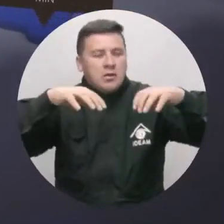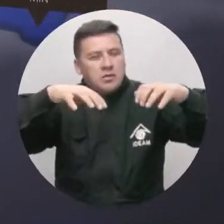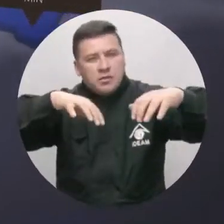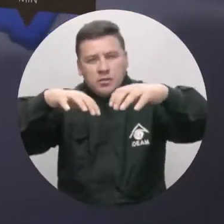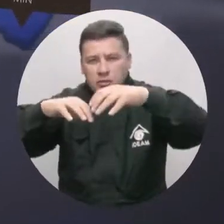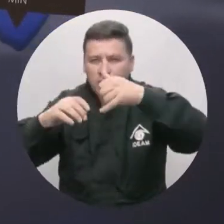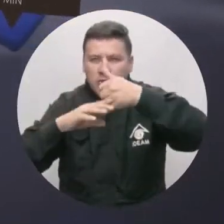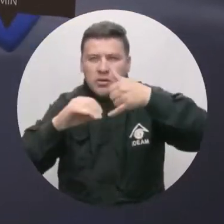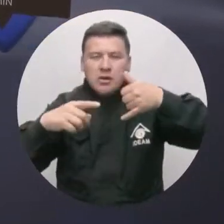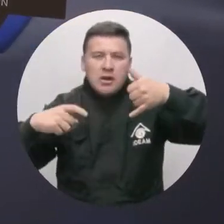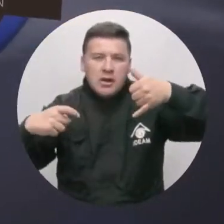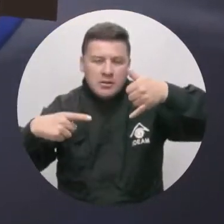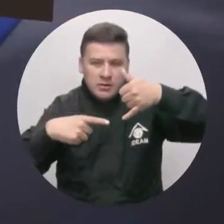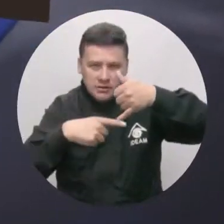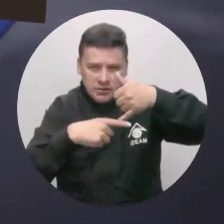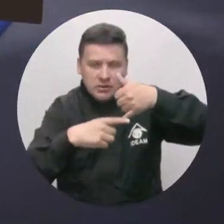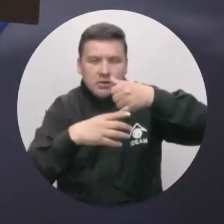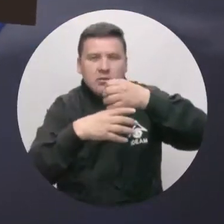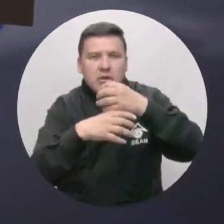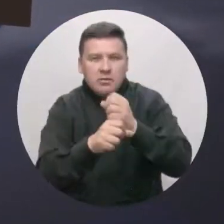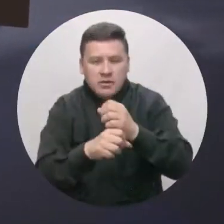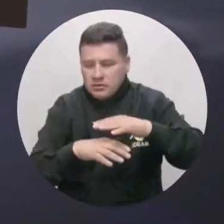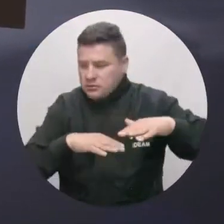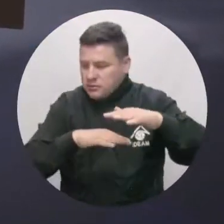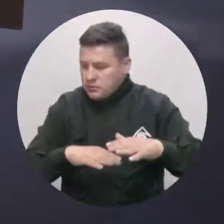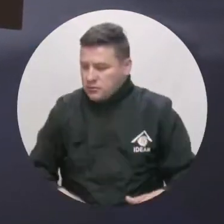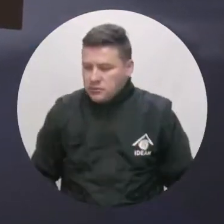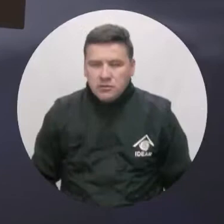Amazónico, con tiempo seco en el resto de la región.